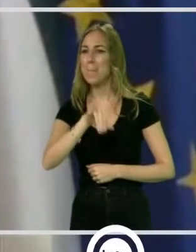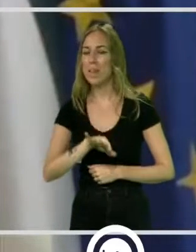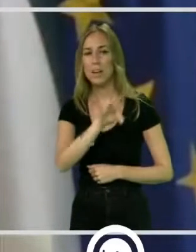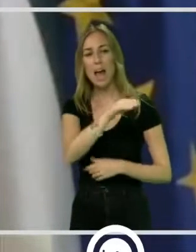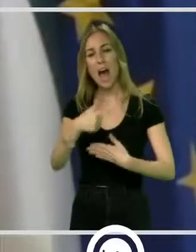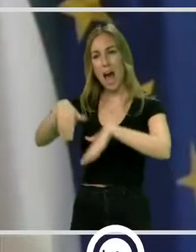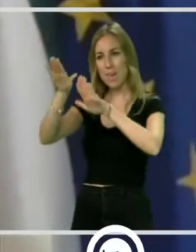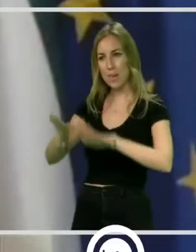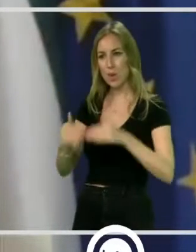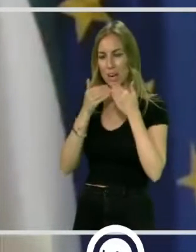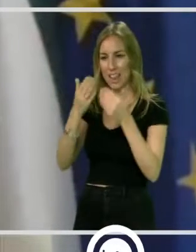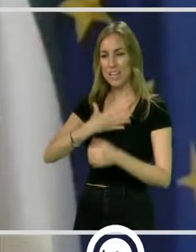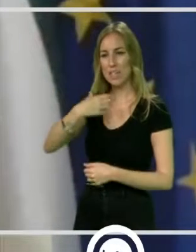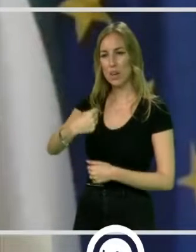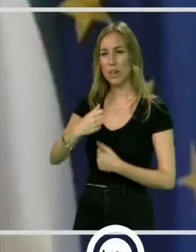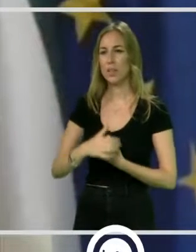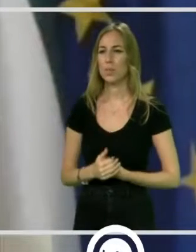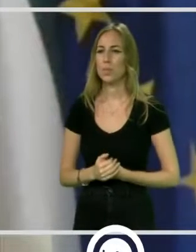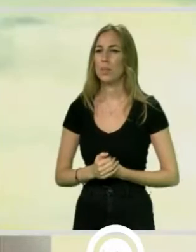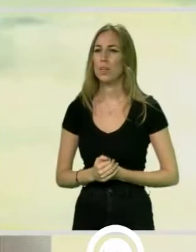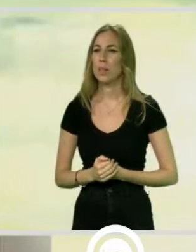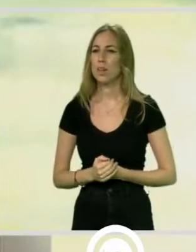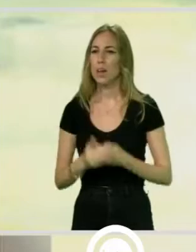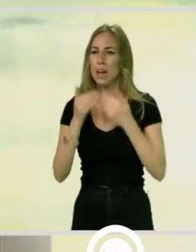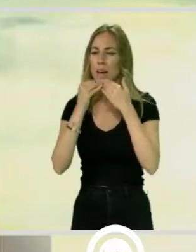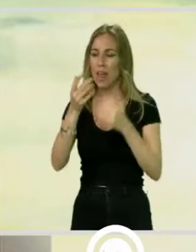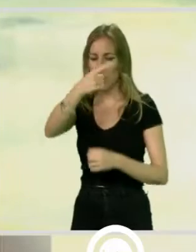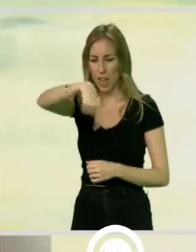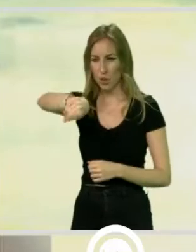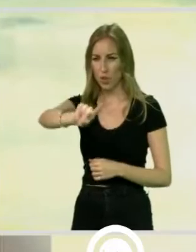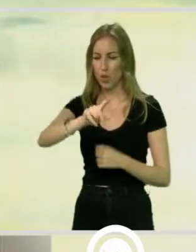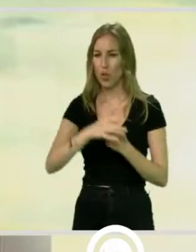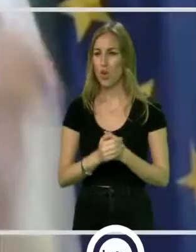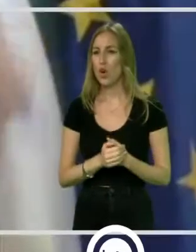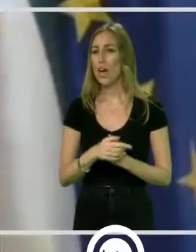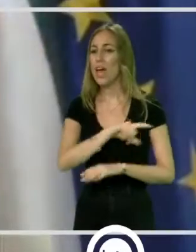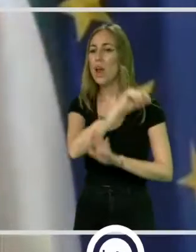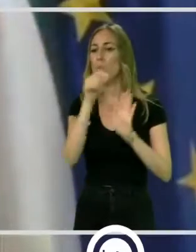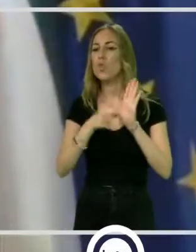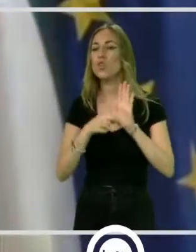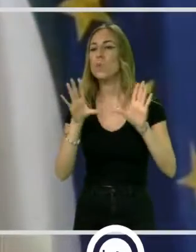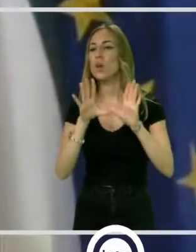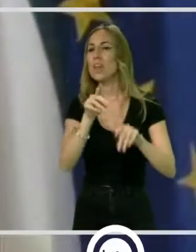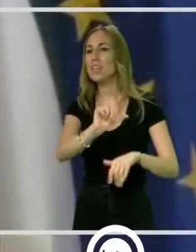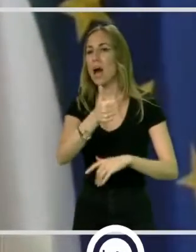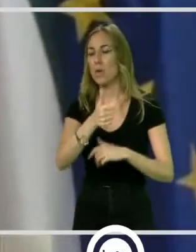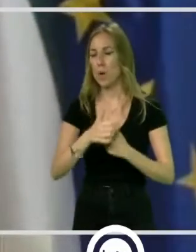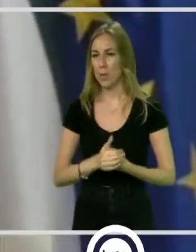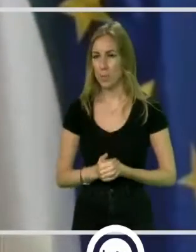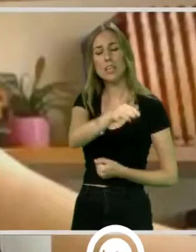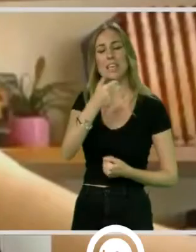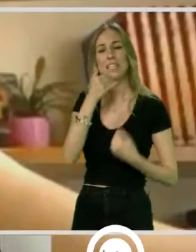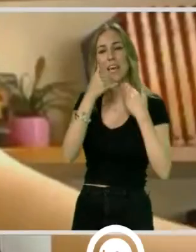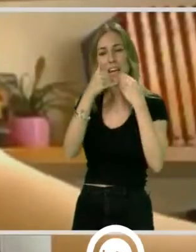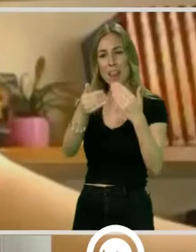Con los votos a favor del equipo de gobierno del PP y también Vox y las abstenciones del concejano adscrito, Podemos, Ciudadanos y PSOE,